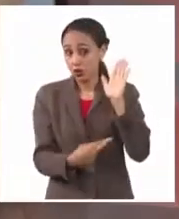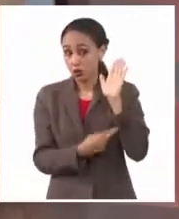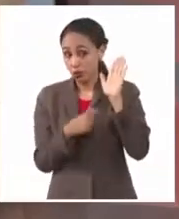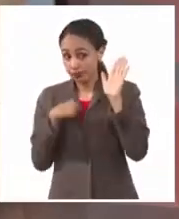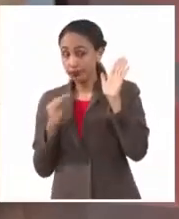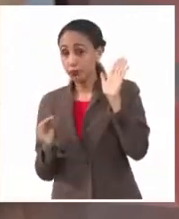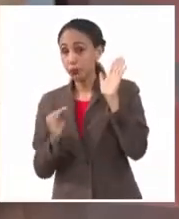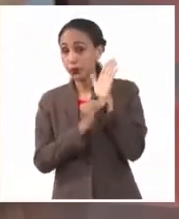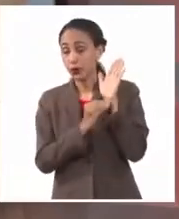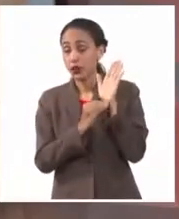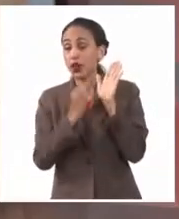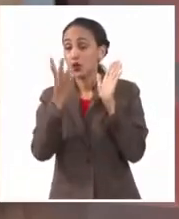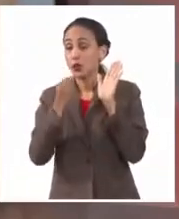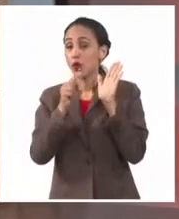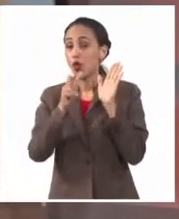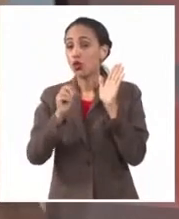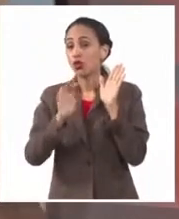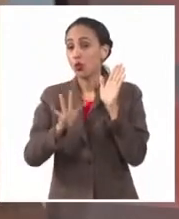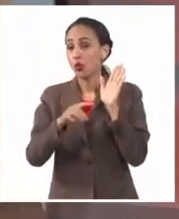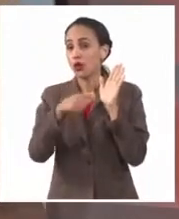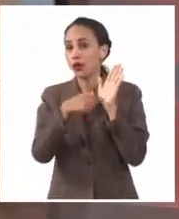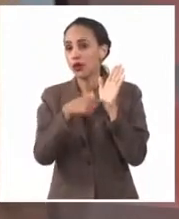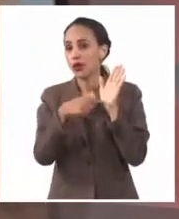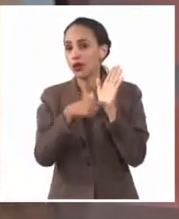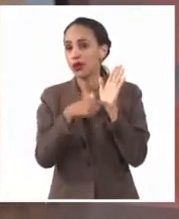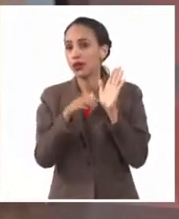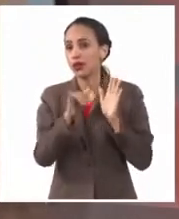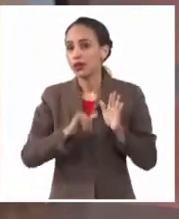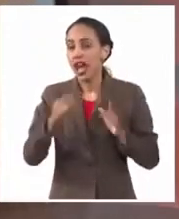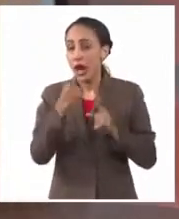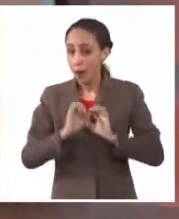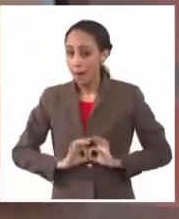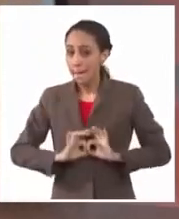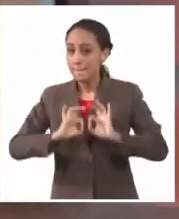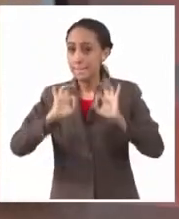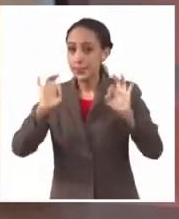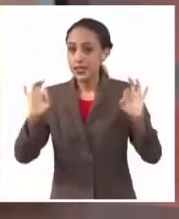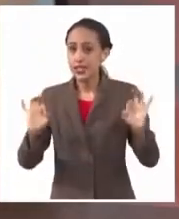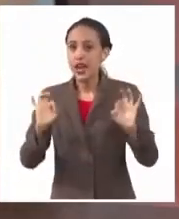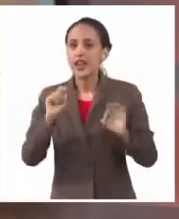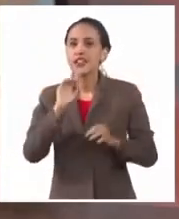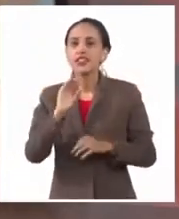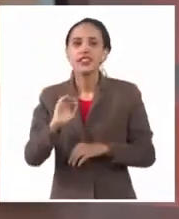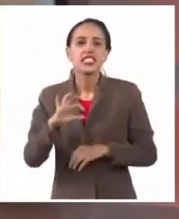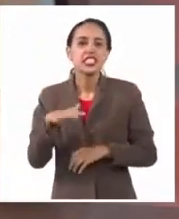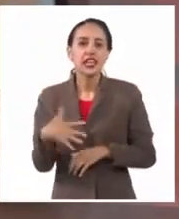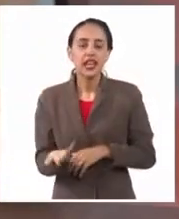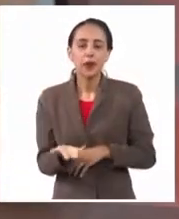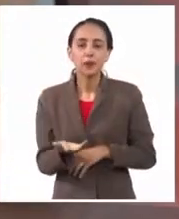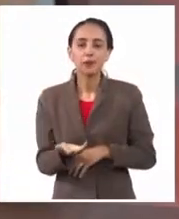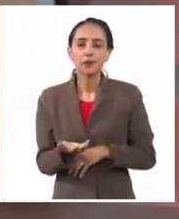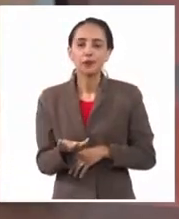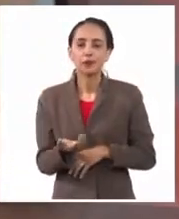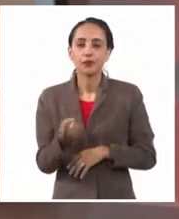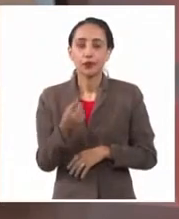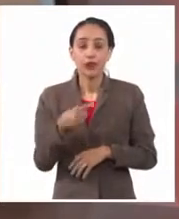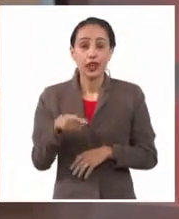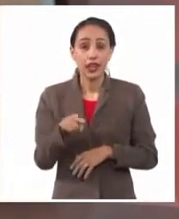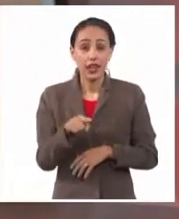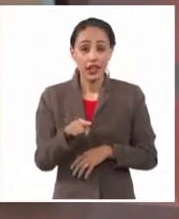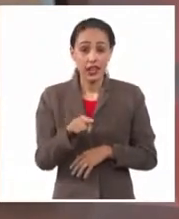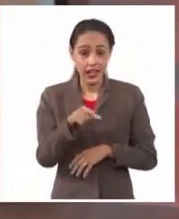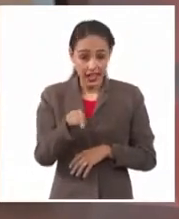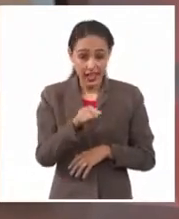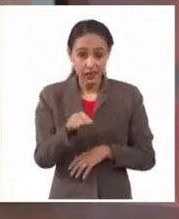204 una disposición especial que plantea que estos beneficios